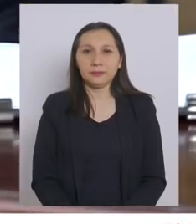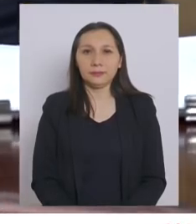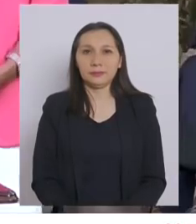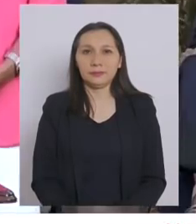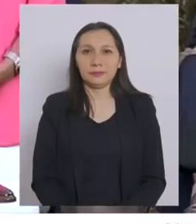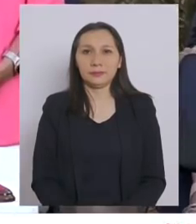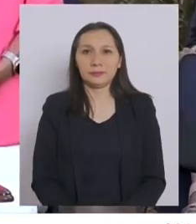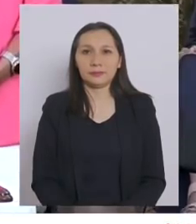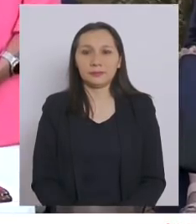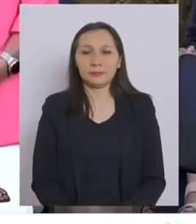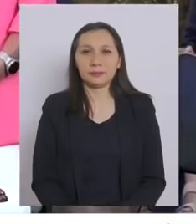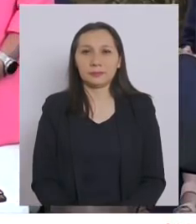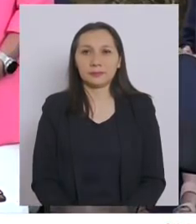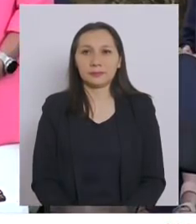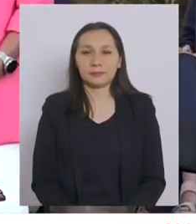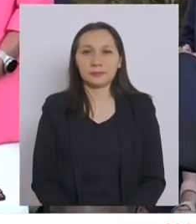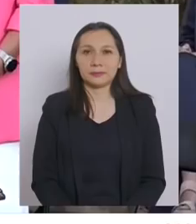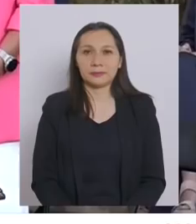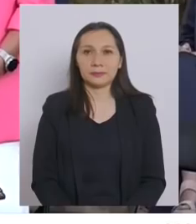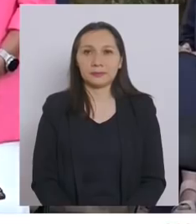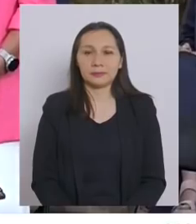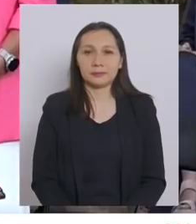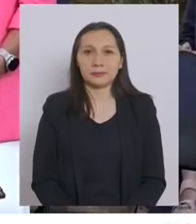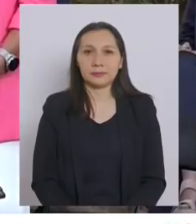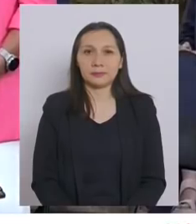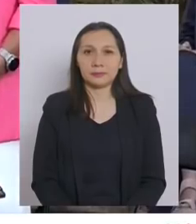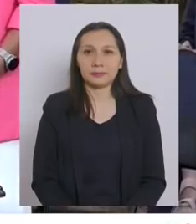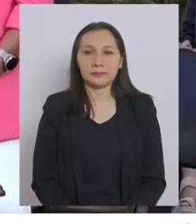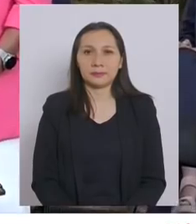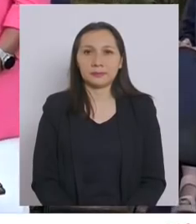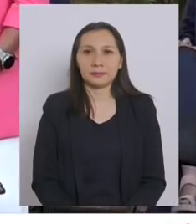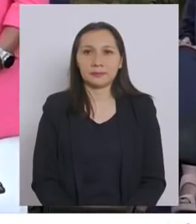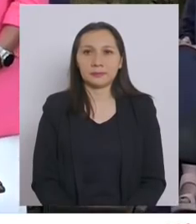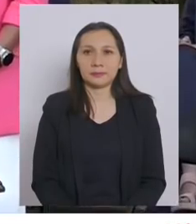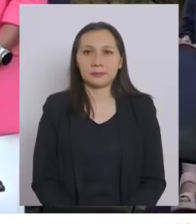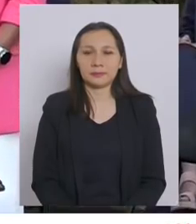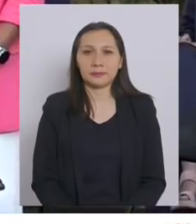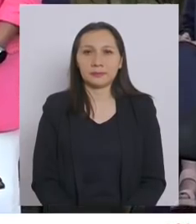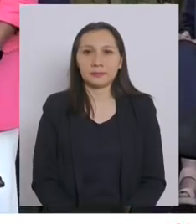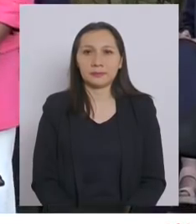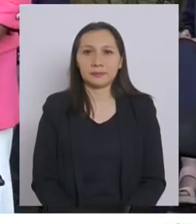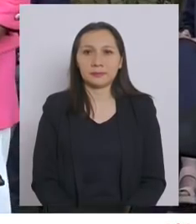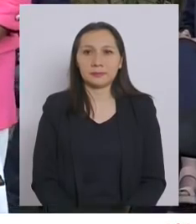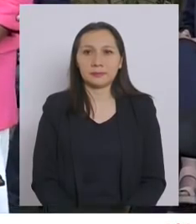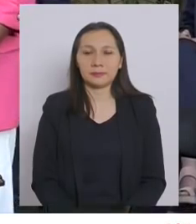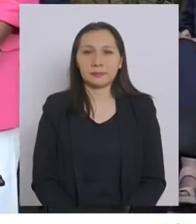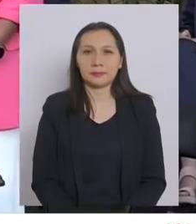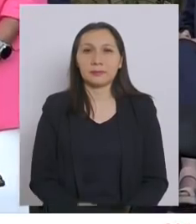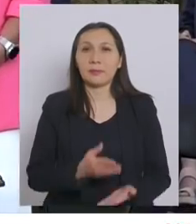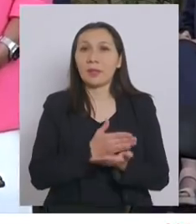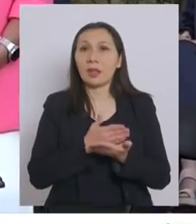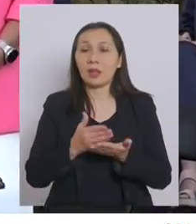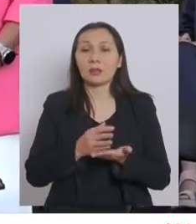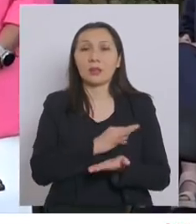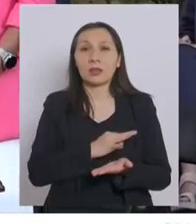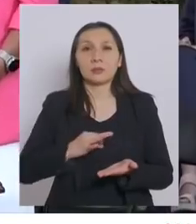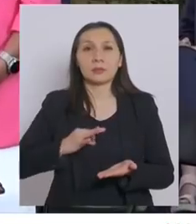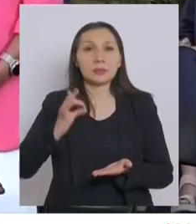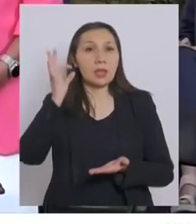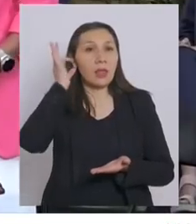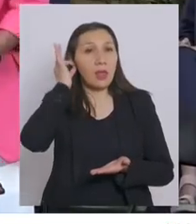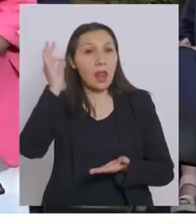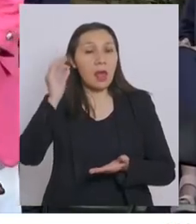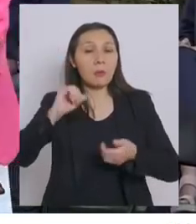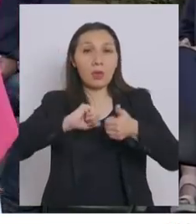Parte de la conmemoración entonces del Día Internacional de la Mujer y esto es muy relevante. Es la firma por parte del Presidente de la República